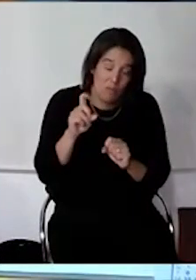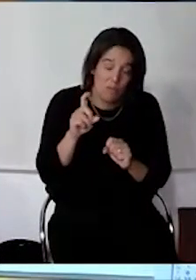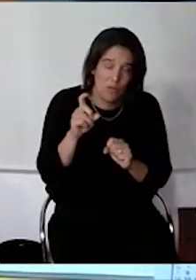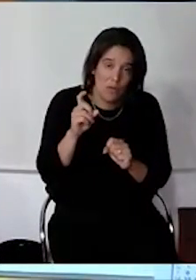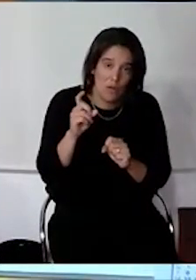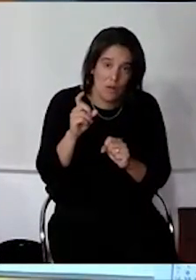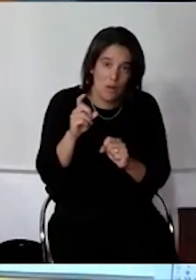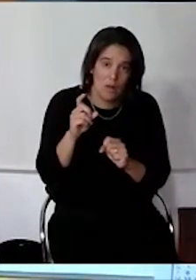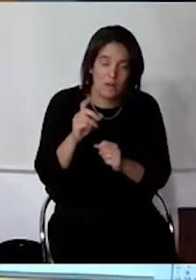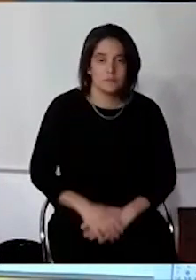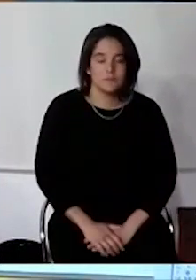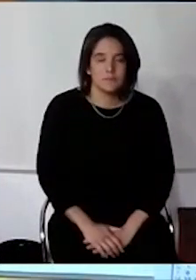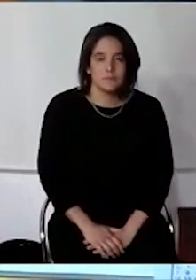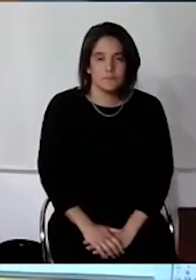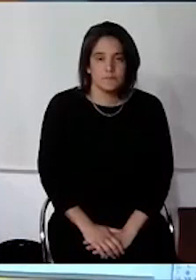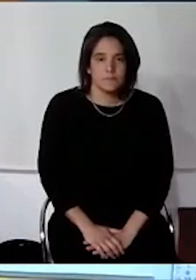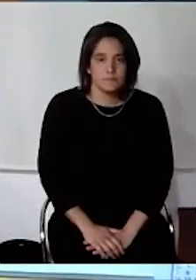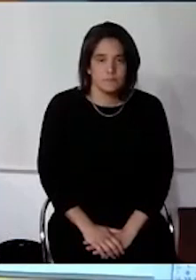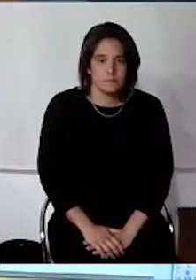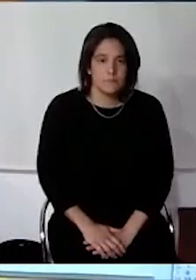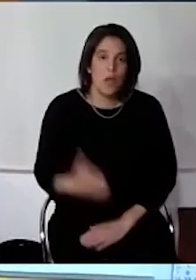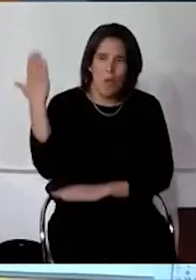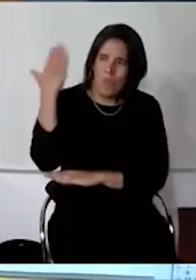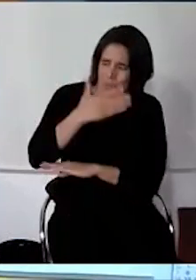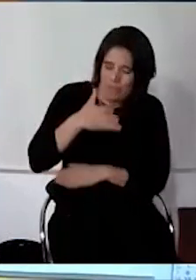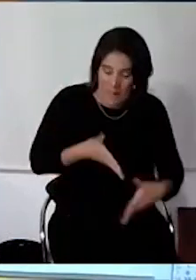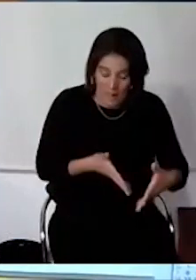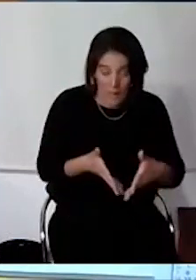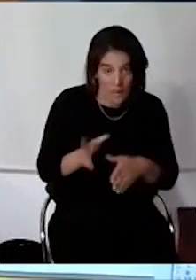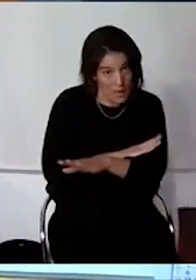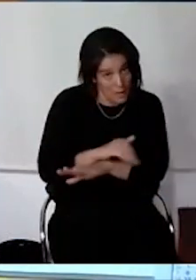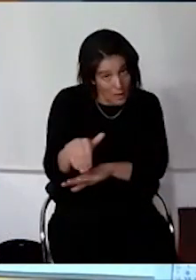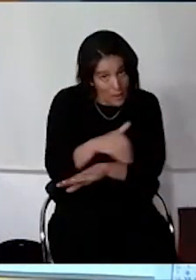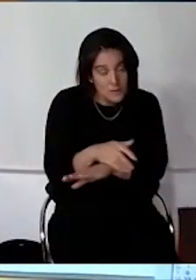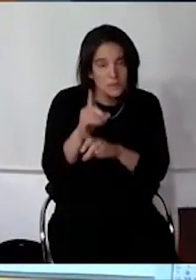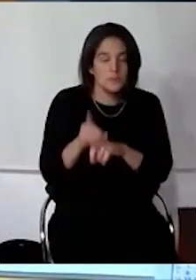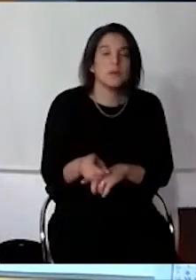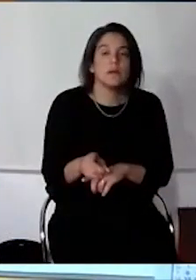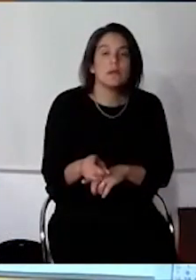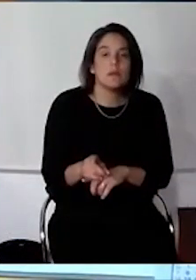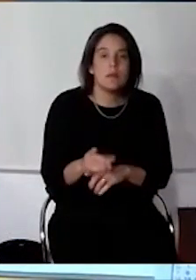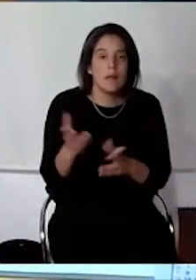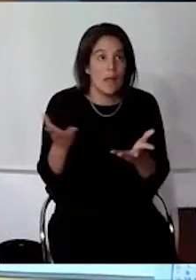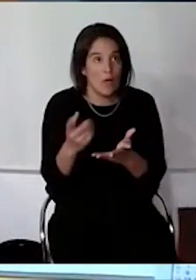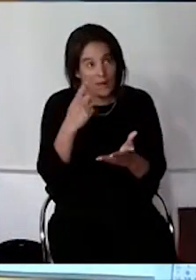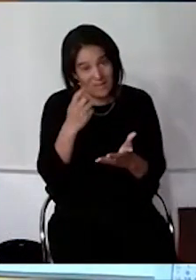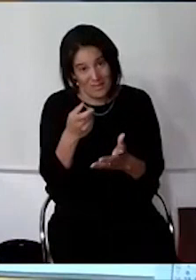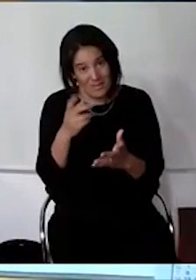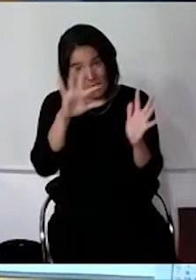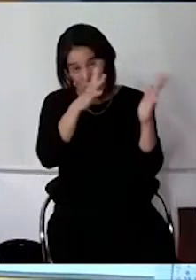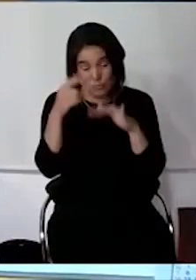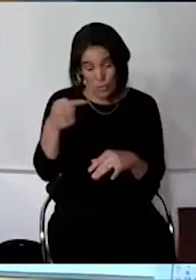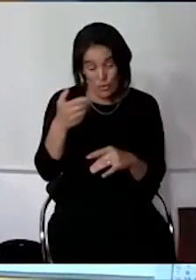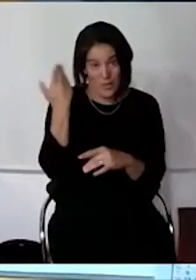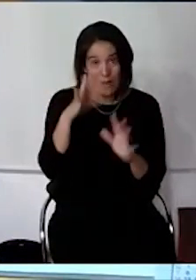las calles. Incluso ahora en este temporal se